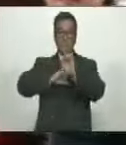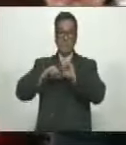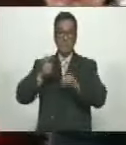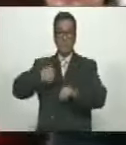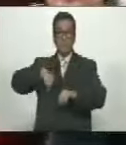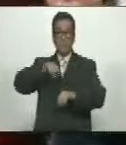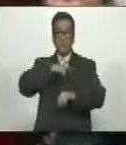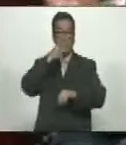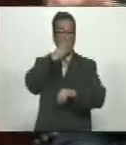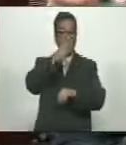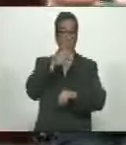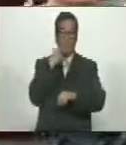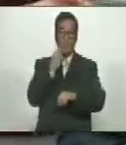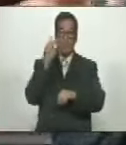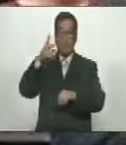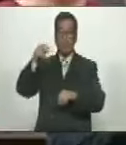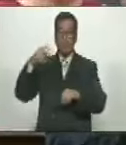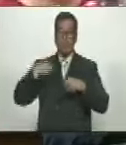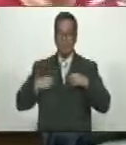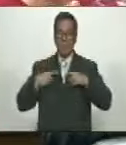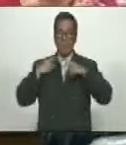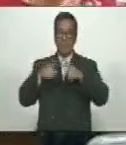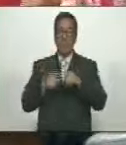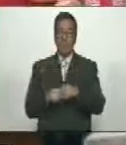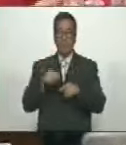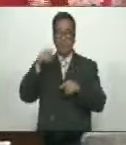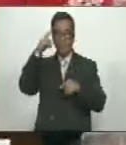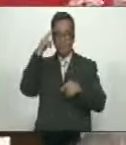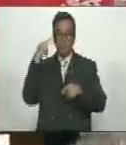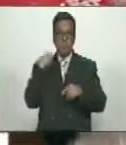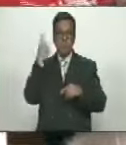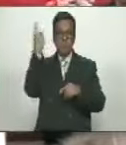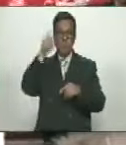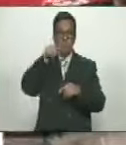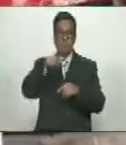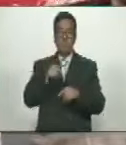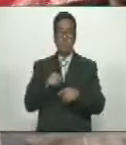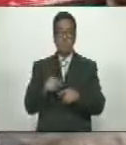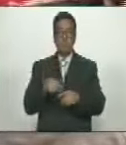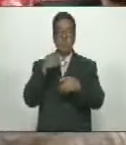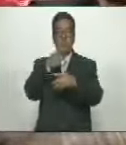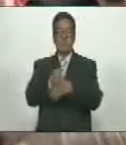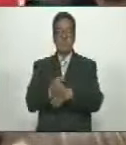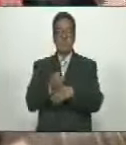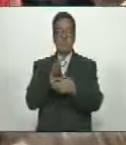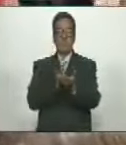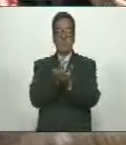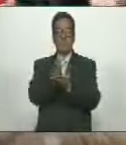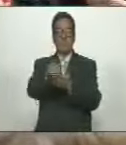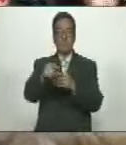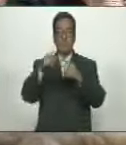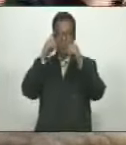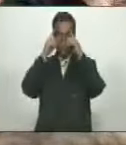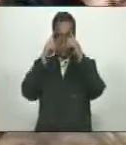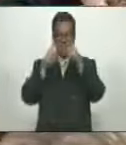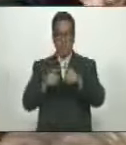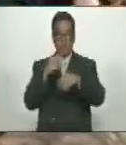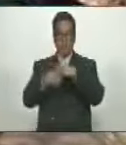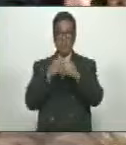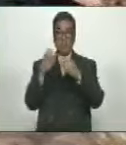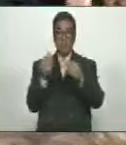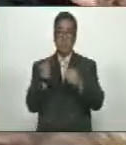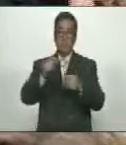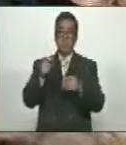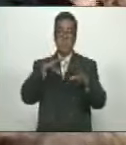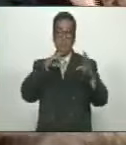de nuestro pueblo Y de esa juventud que no tenía oportunidades Honor y gloria a ese militante coherente Que decidió hacer mucho